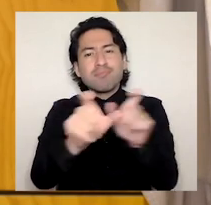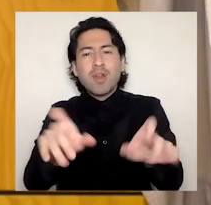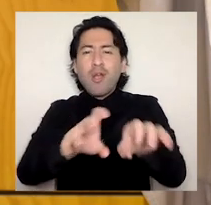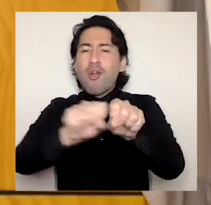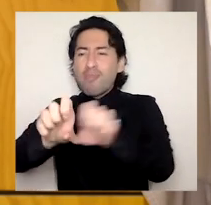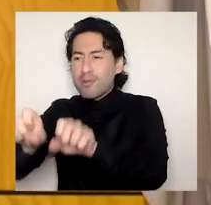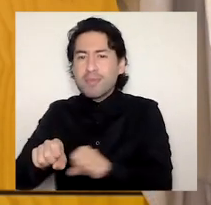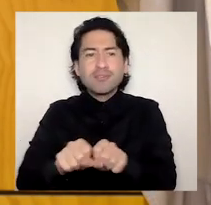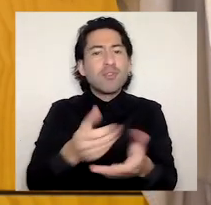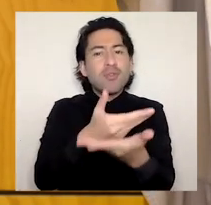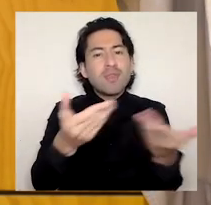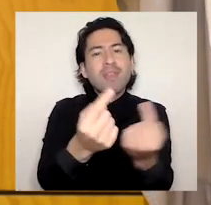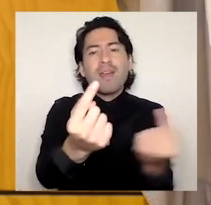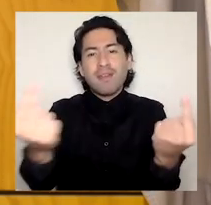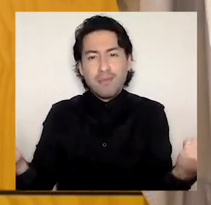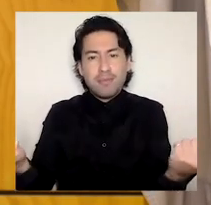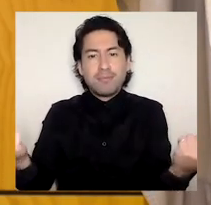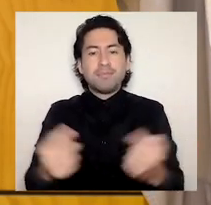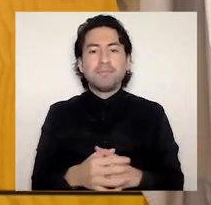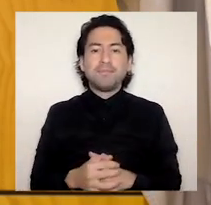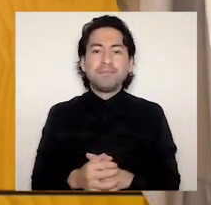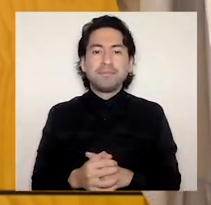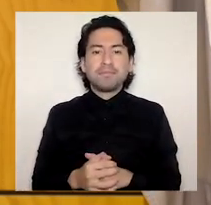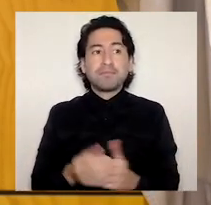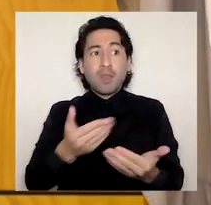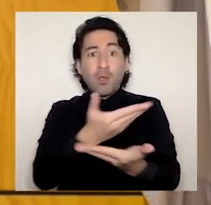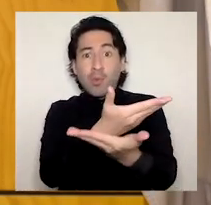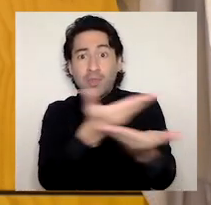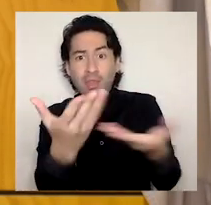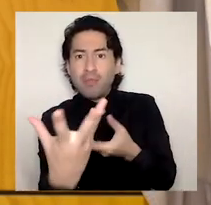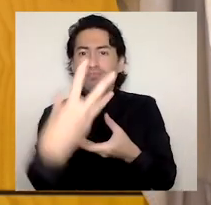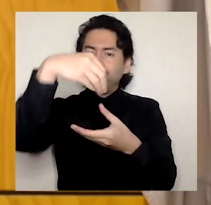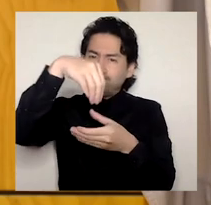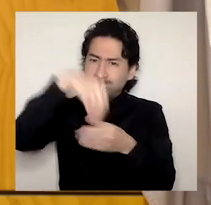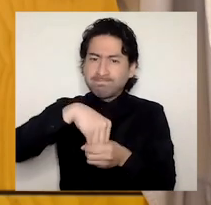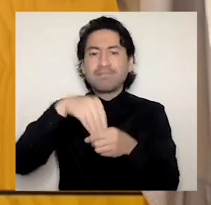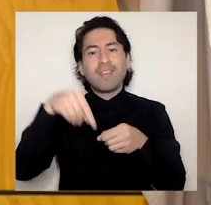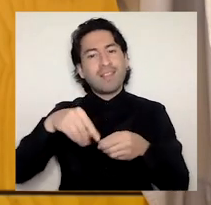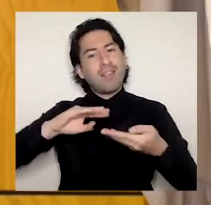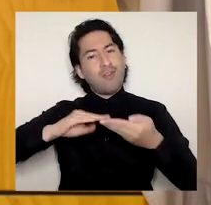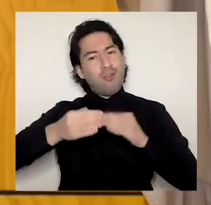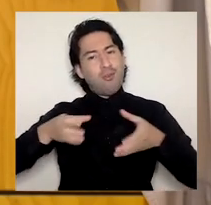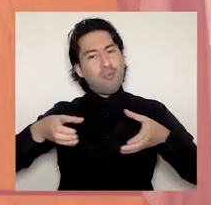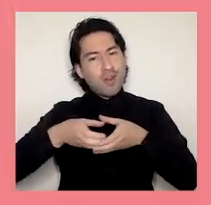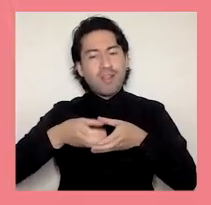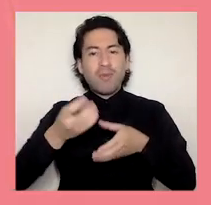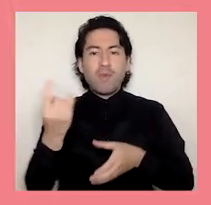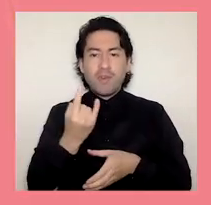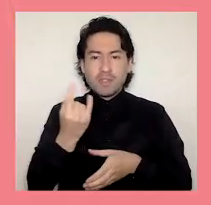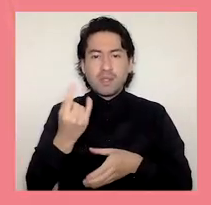de cada una y uno de ustedes que conforman y dan vida a esta comunidad universitaria.